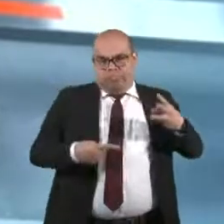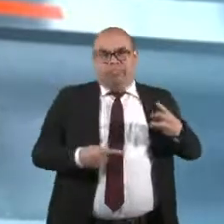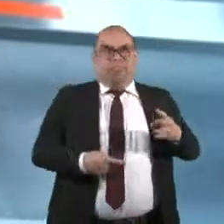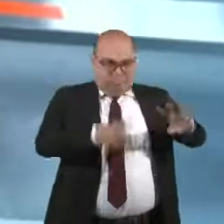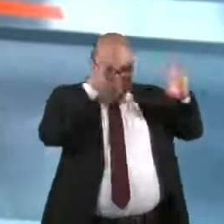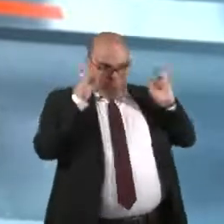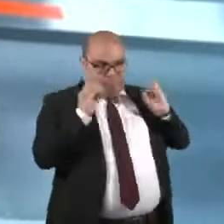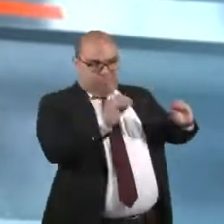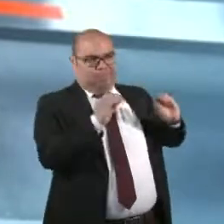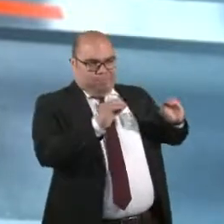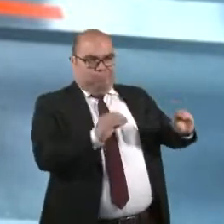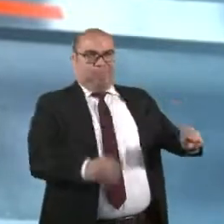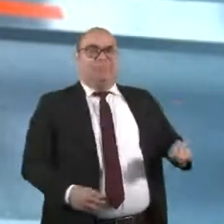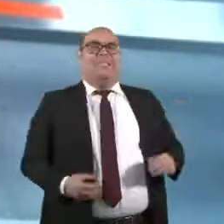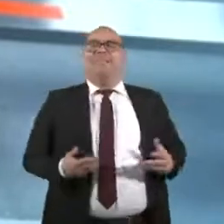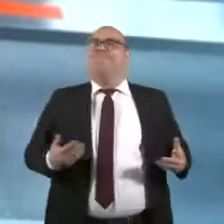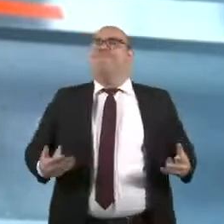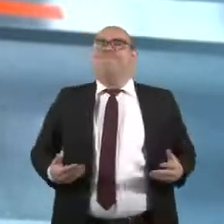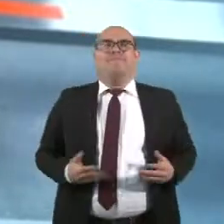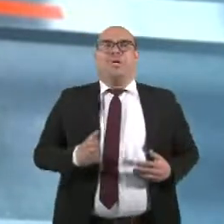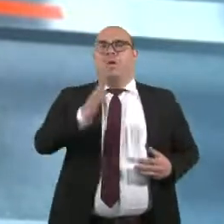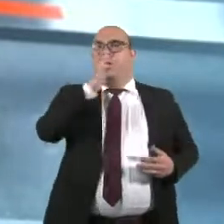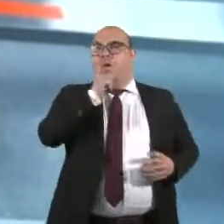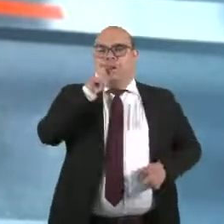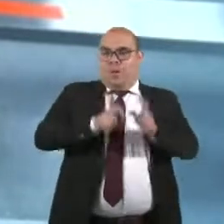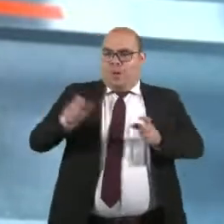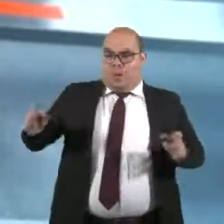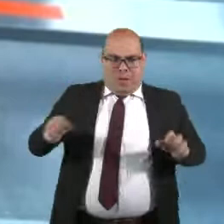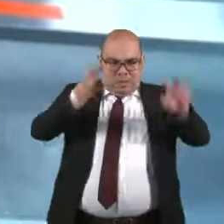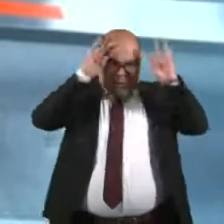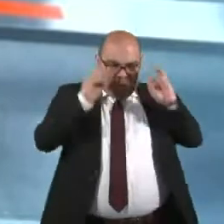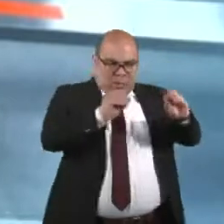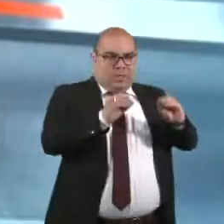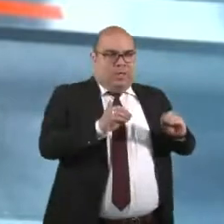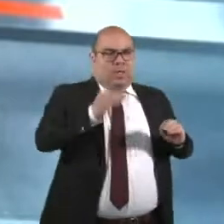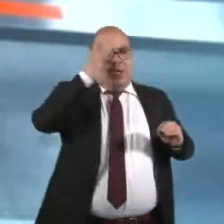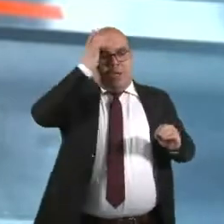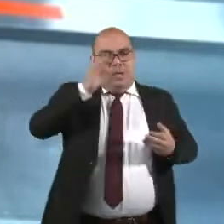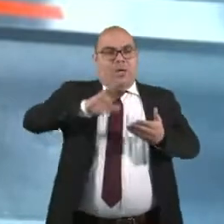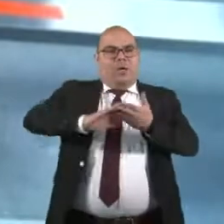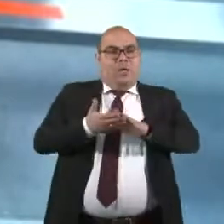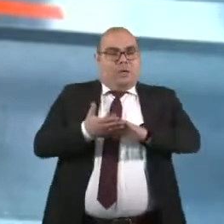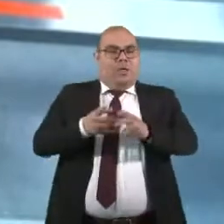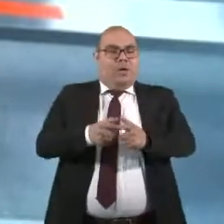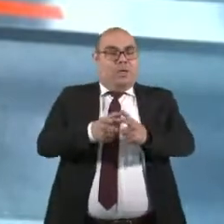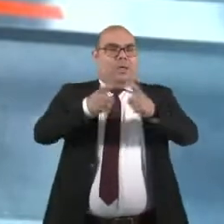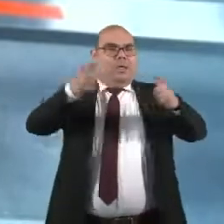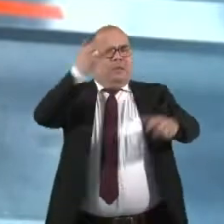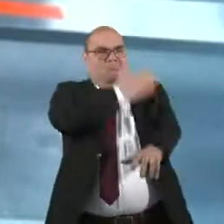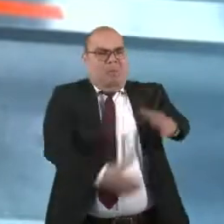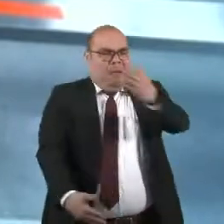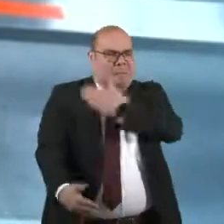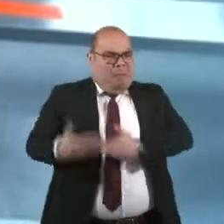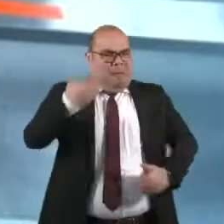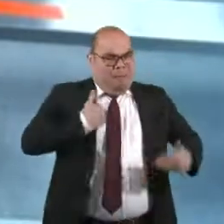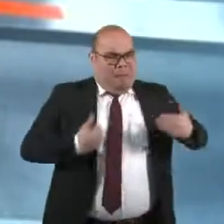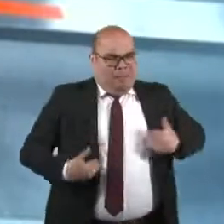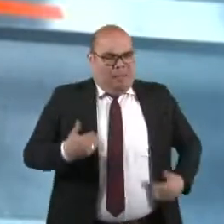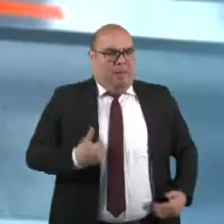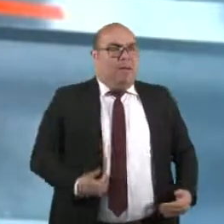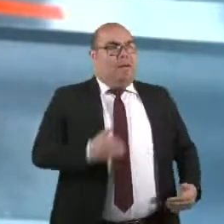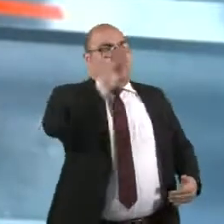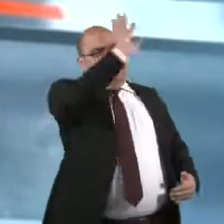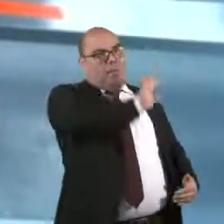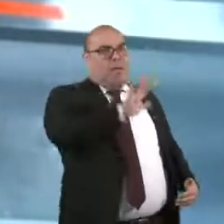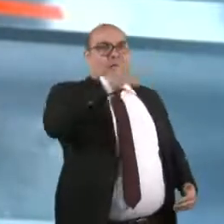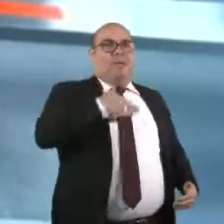nos estaban quedando sin combatientes en formación porque la cantidad de heridos y muertos que tuvimos en combate en el sur de Bolívar fue una